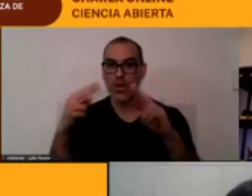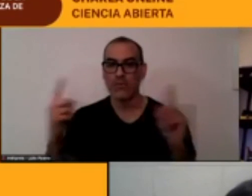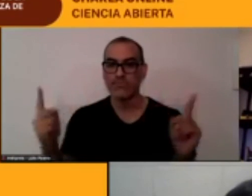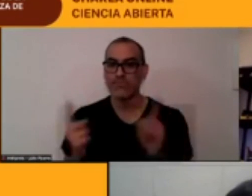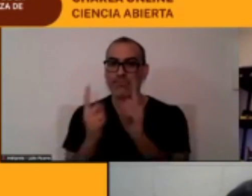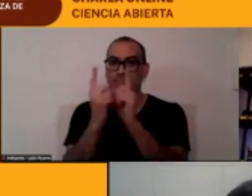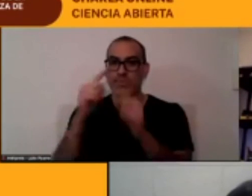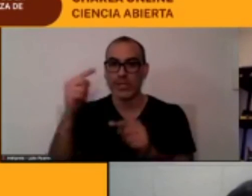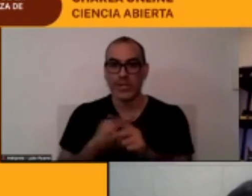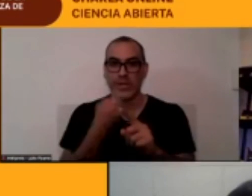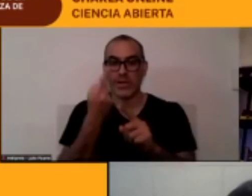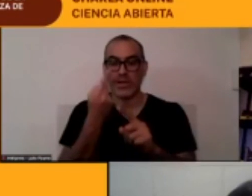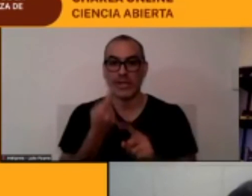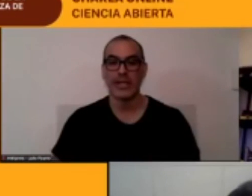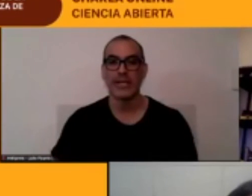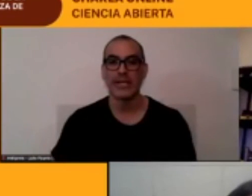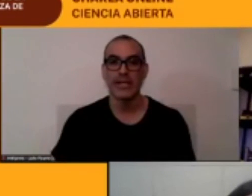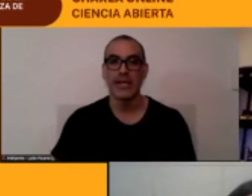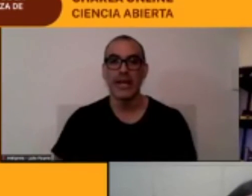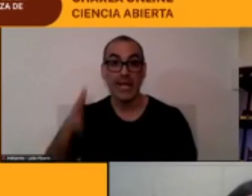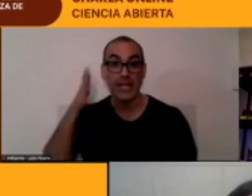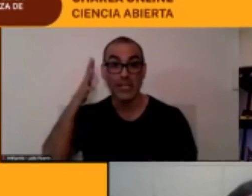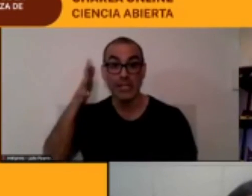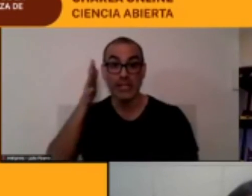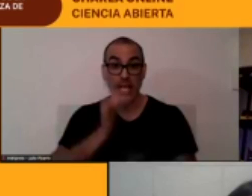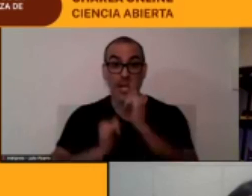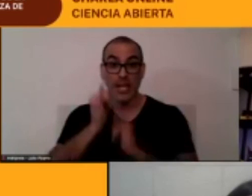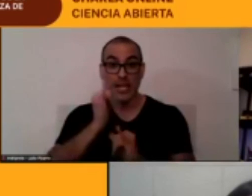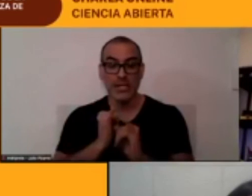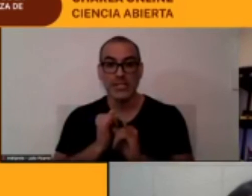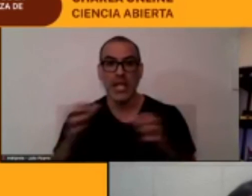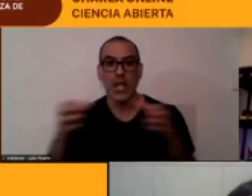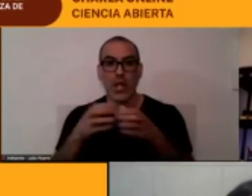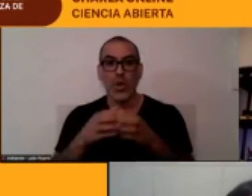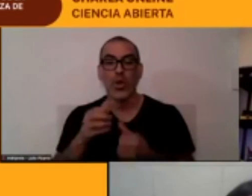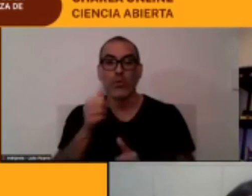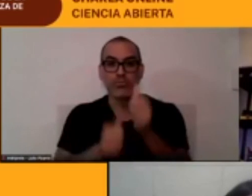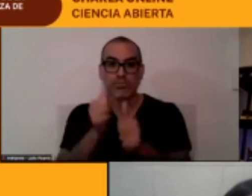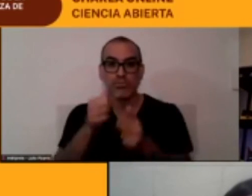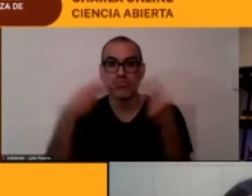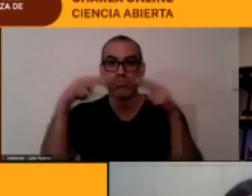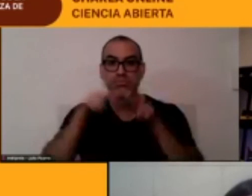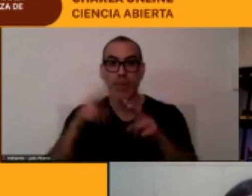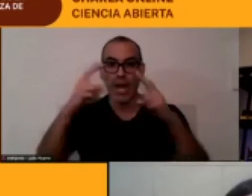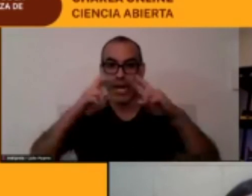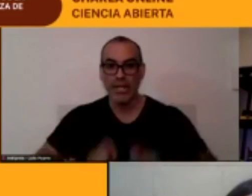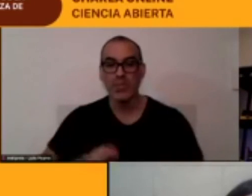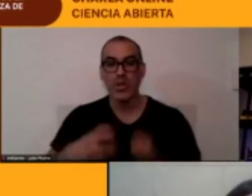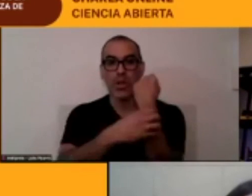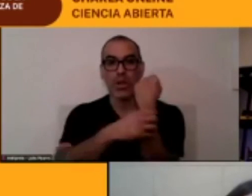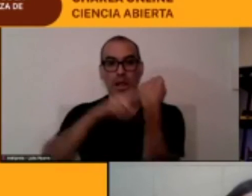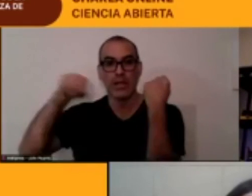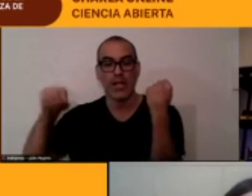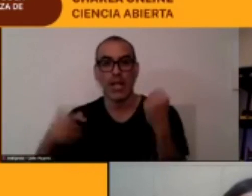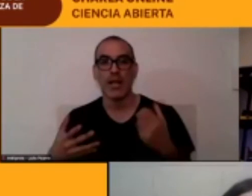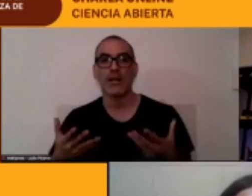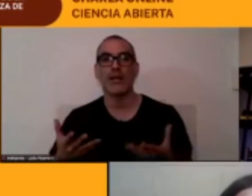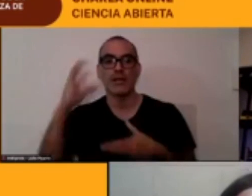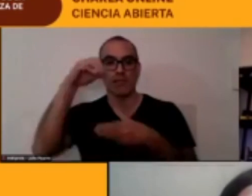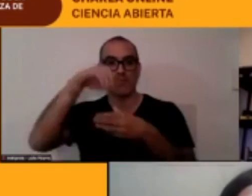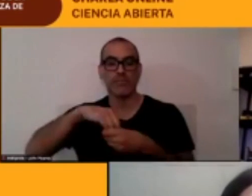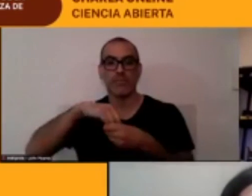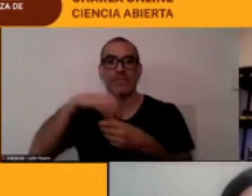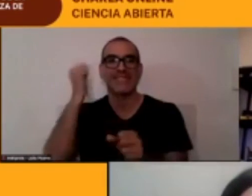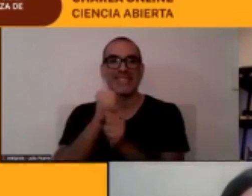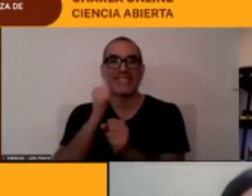estas transmisiones que lleva adelante el equipo del Explora Región de Atacama que es parte del trabajo del Ministerio